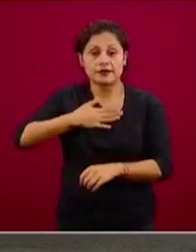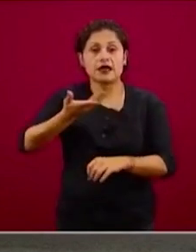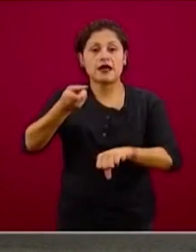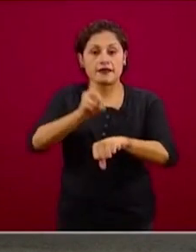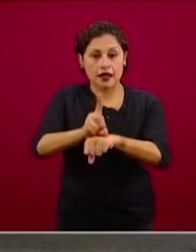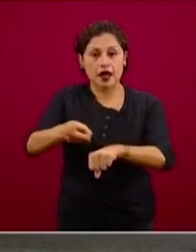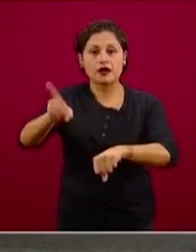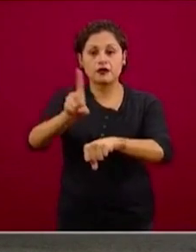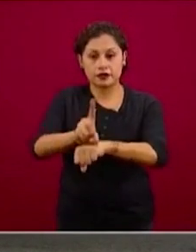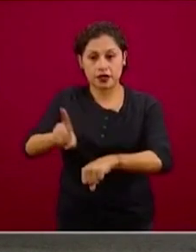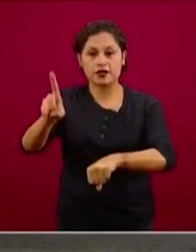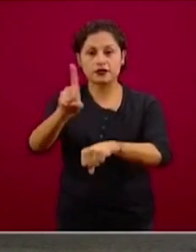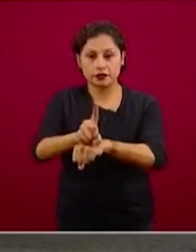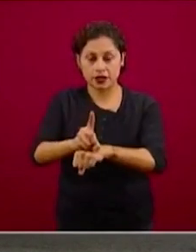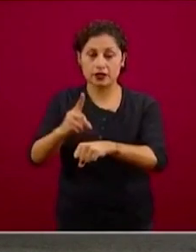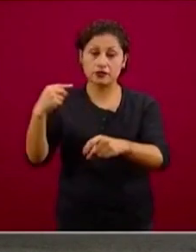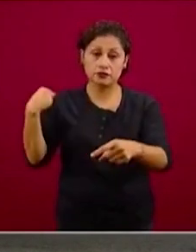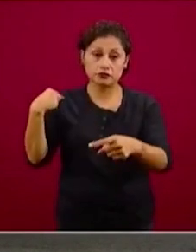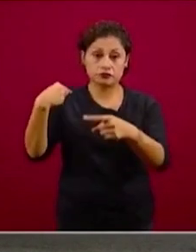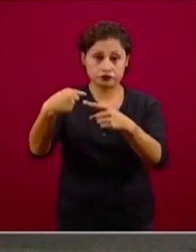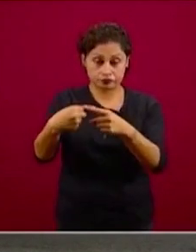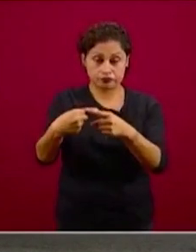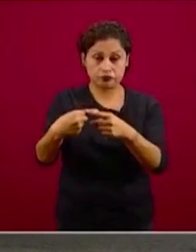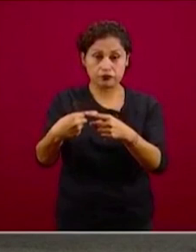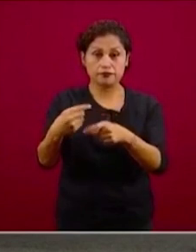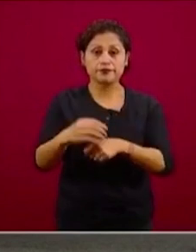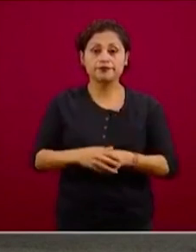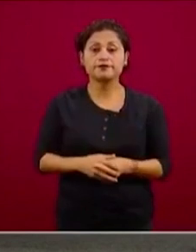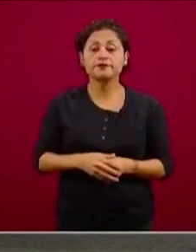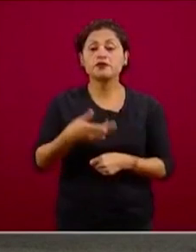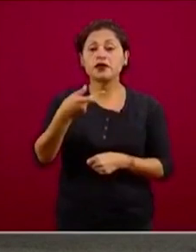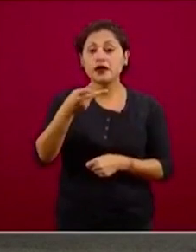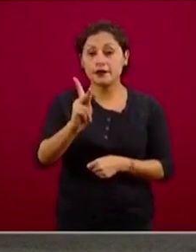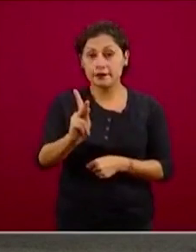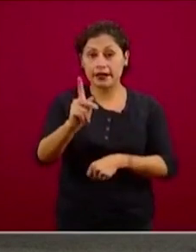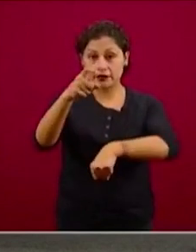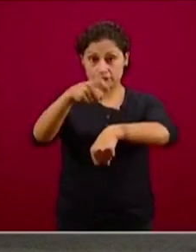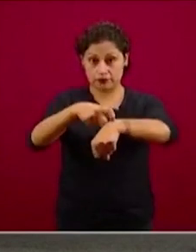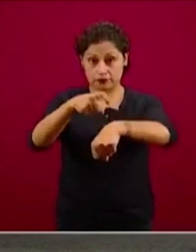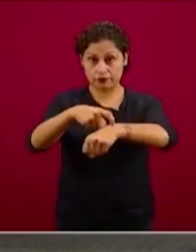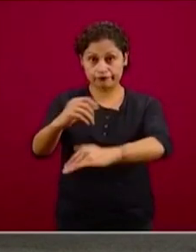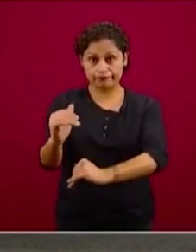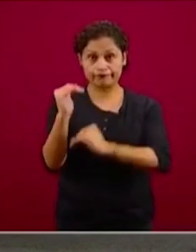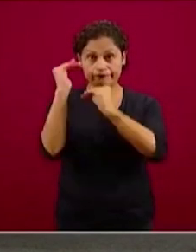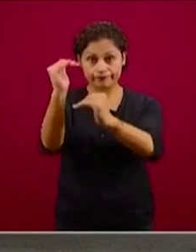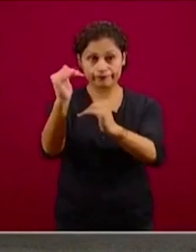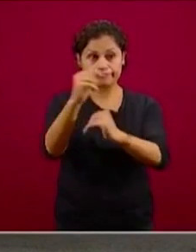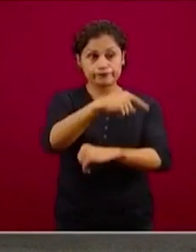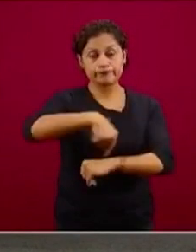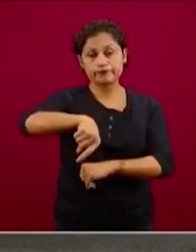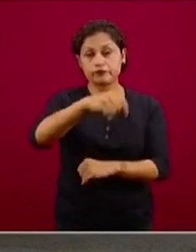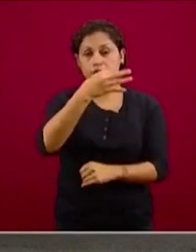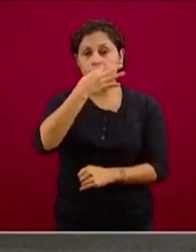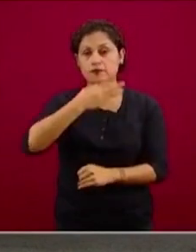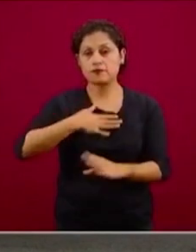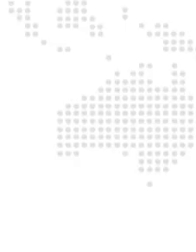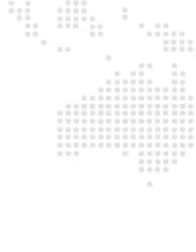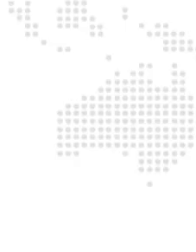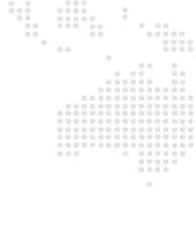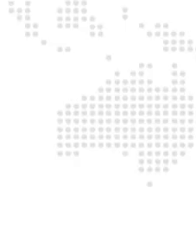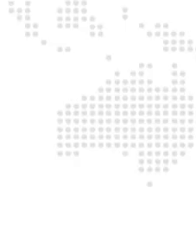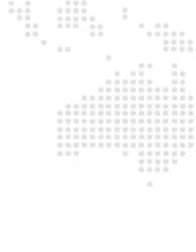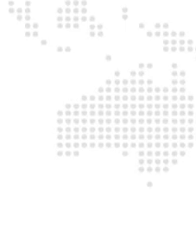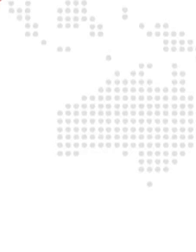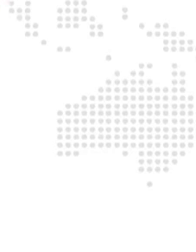una hora de corte de información y tiene que estar la información disponible al momento de ese corte.